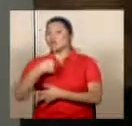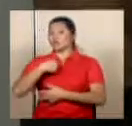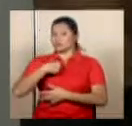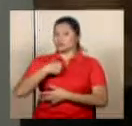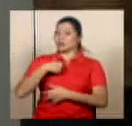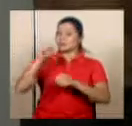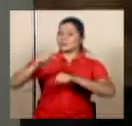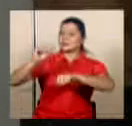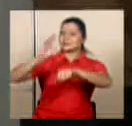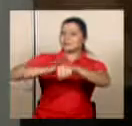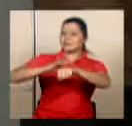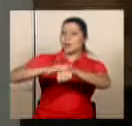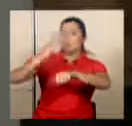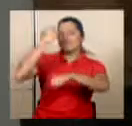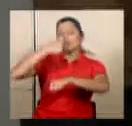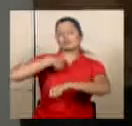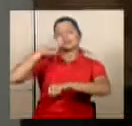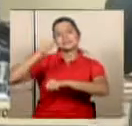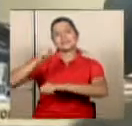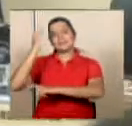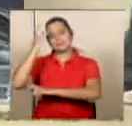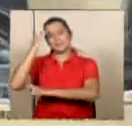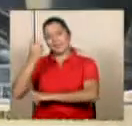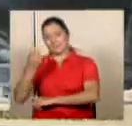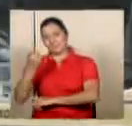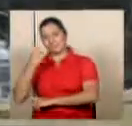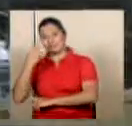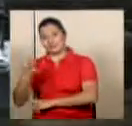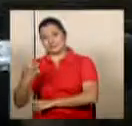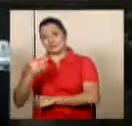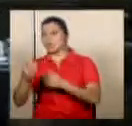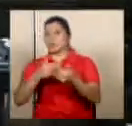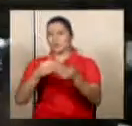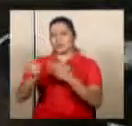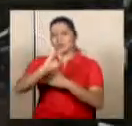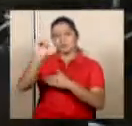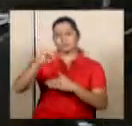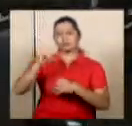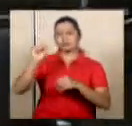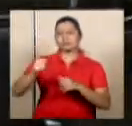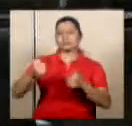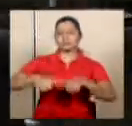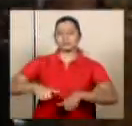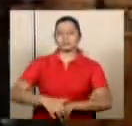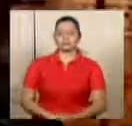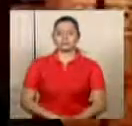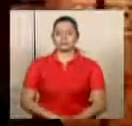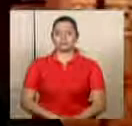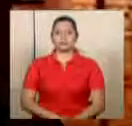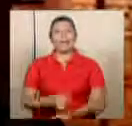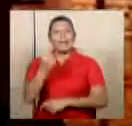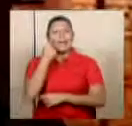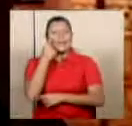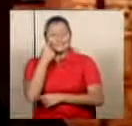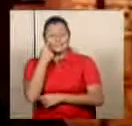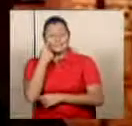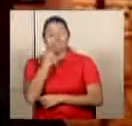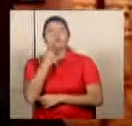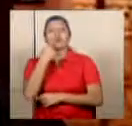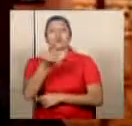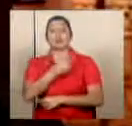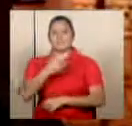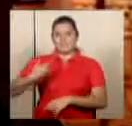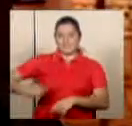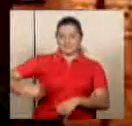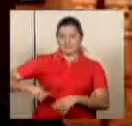voy a aprobar porque a me preocupa mucho el déficit fiscal y cualquier impuesto que envíe lo voy a aprobar Bien, escuchábamos de esta forma al